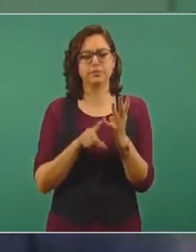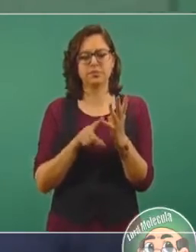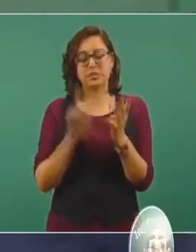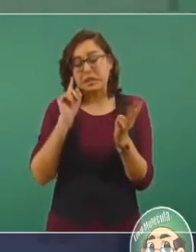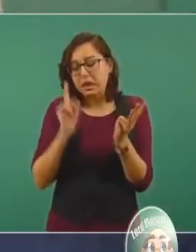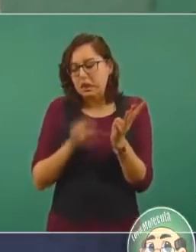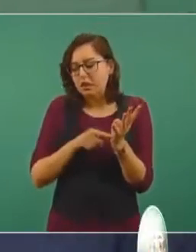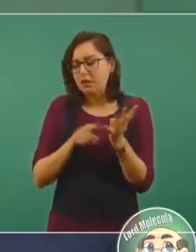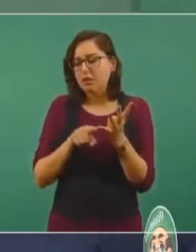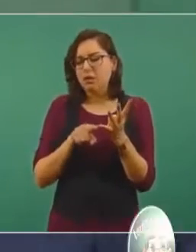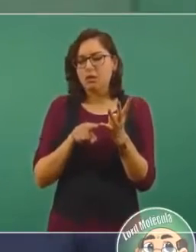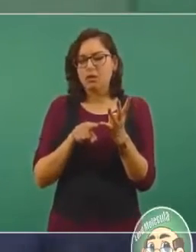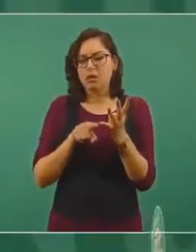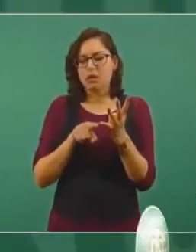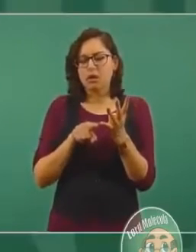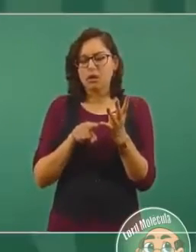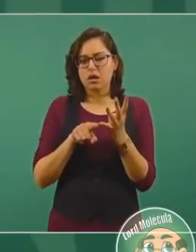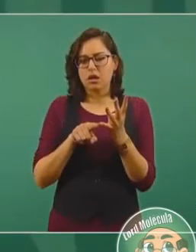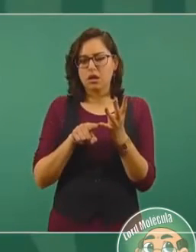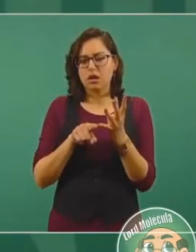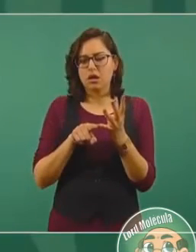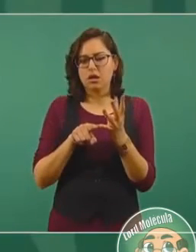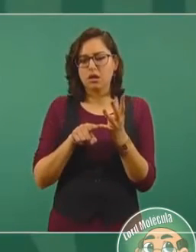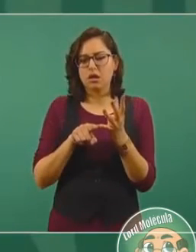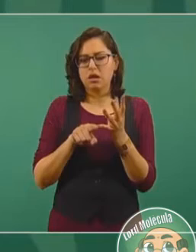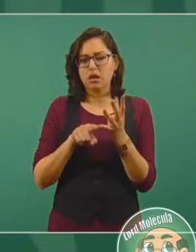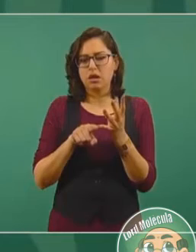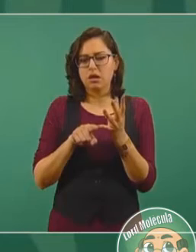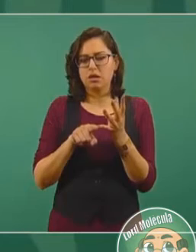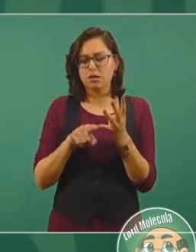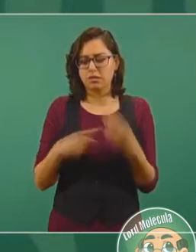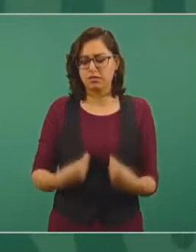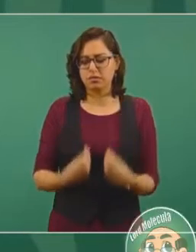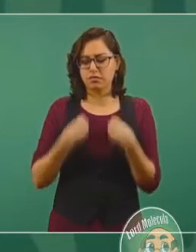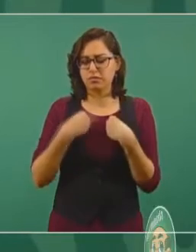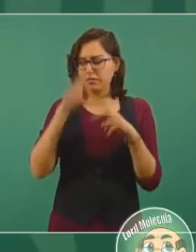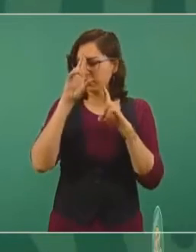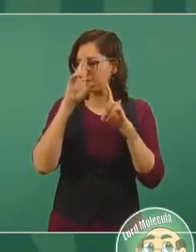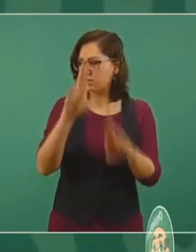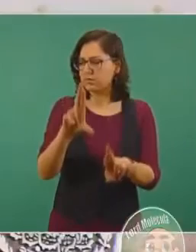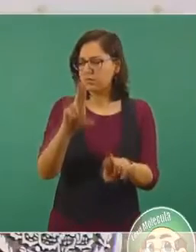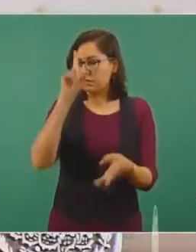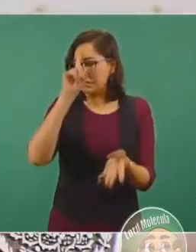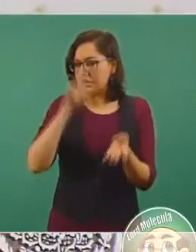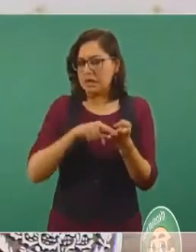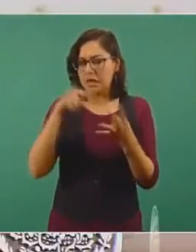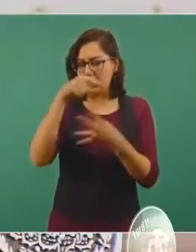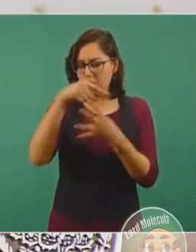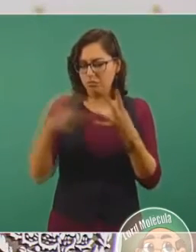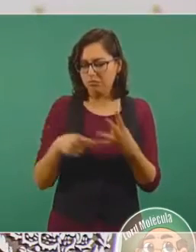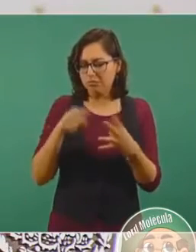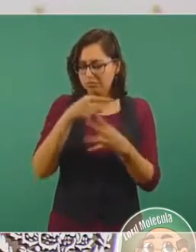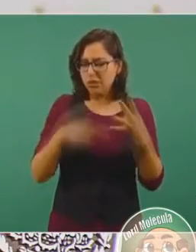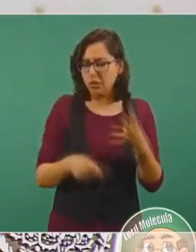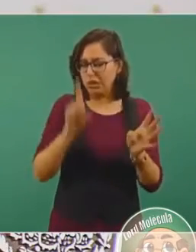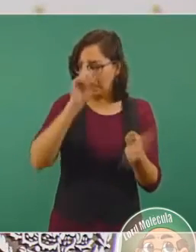el respeto a la vida son las cuatro